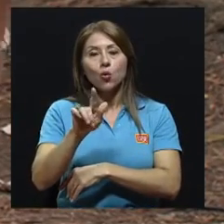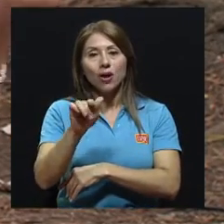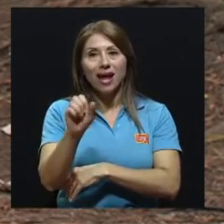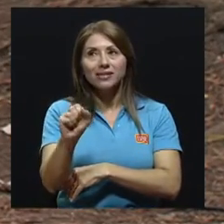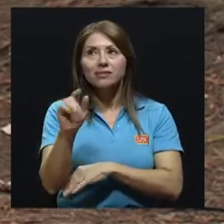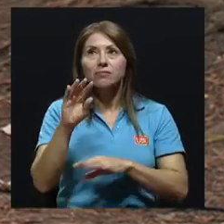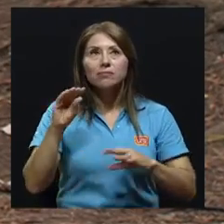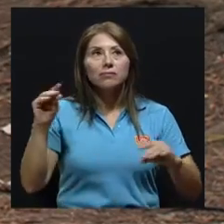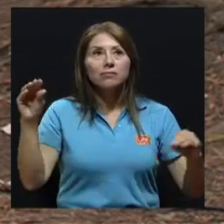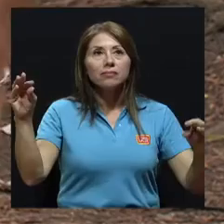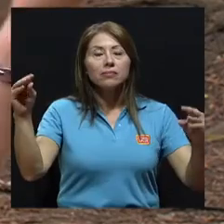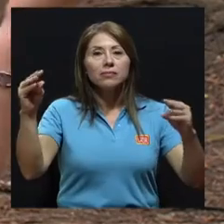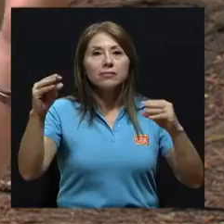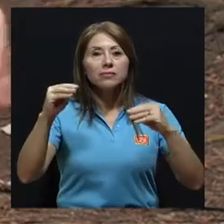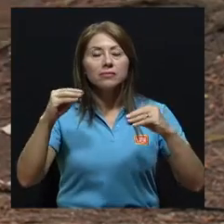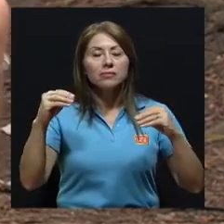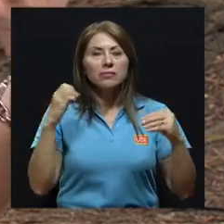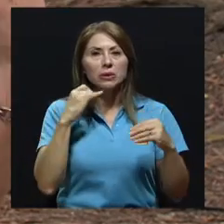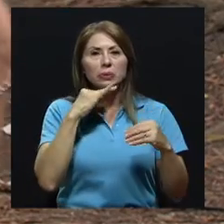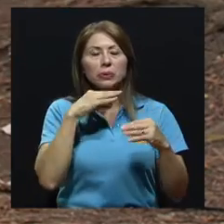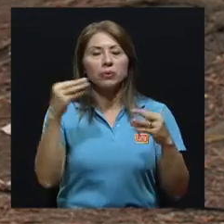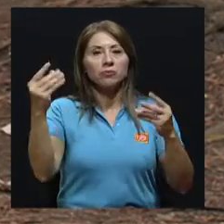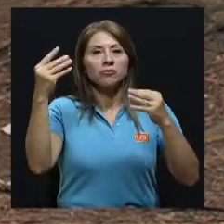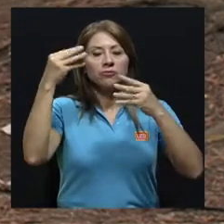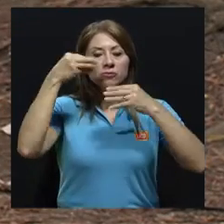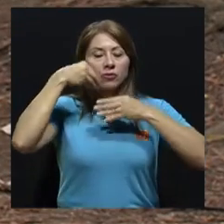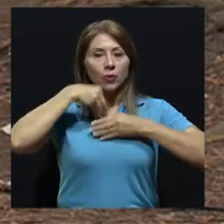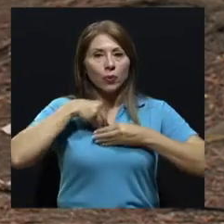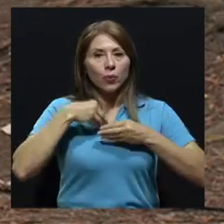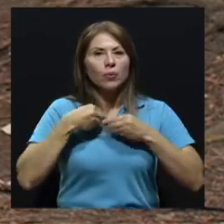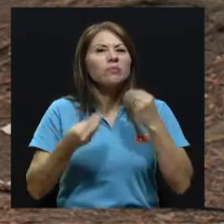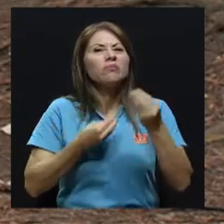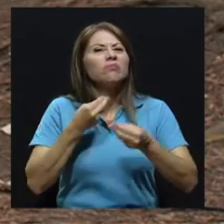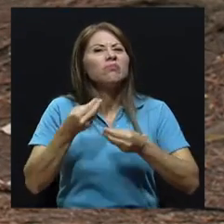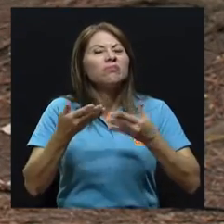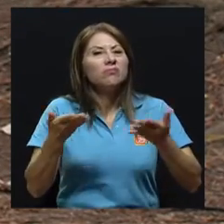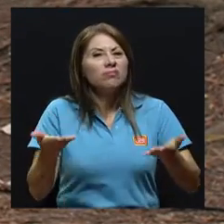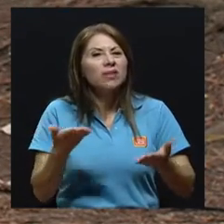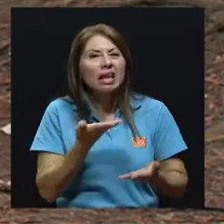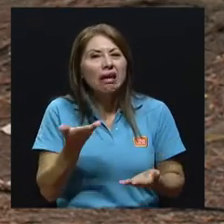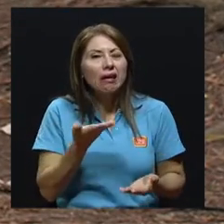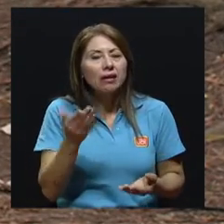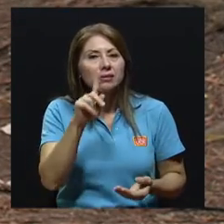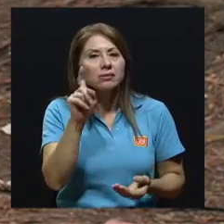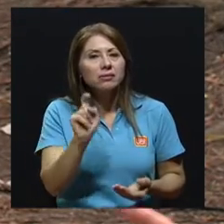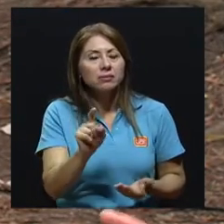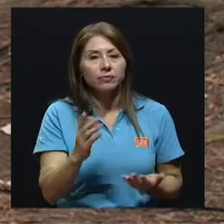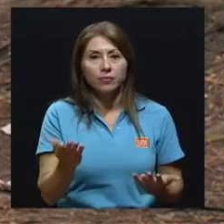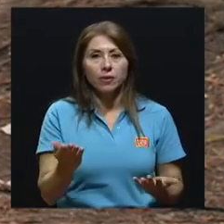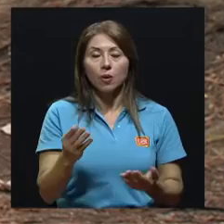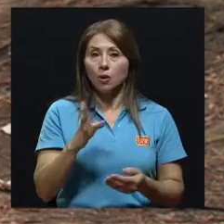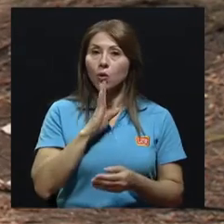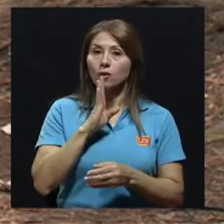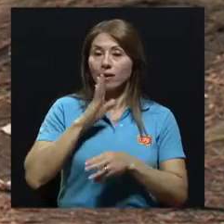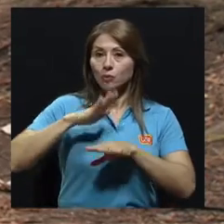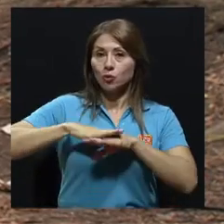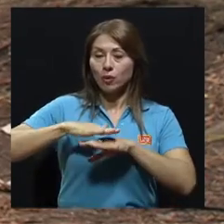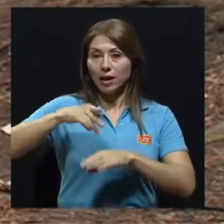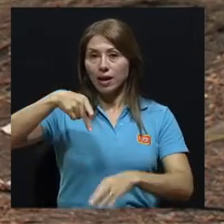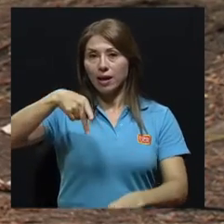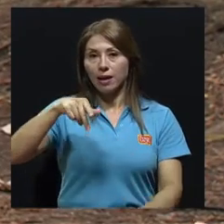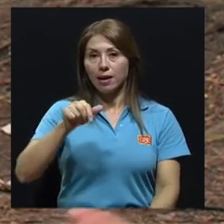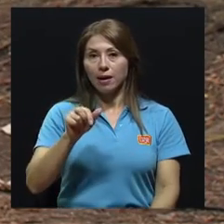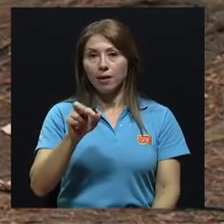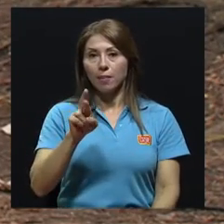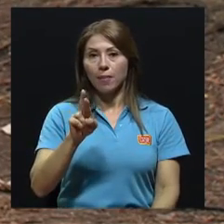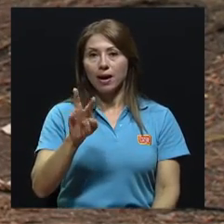llegan a nuestro organismo. Yo quisiera hablar de cuáles son esas partículas, ¿de qué estaríamos hablando, Félix? Bueno, cuando hablamos de partículas, hablamos